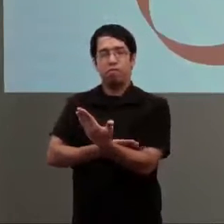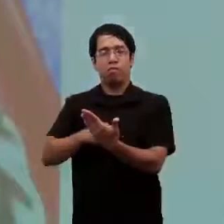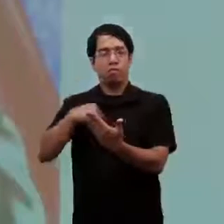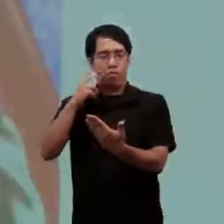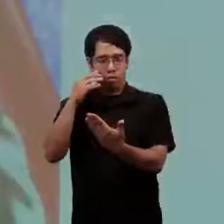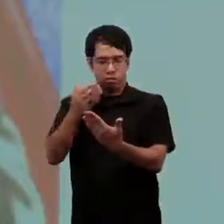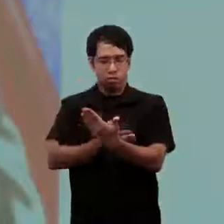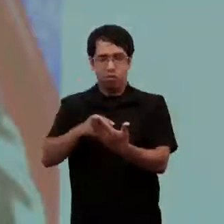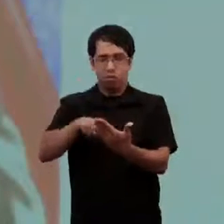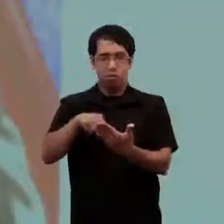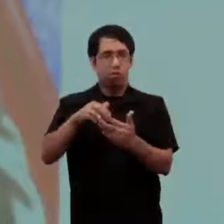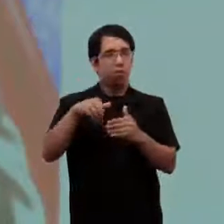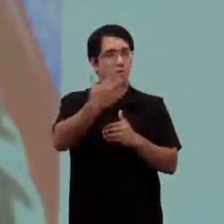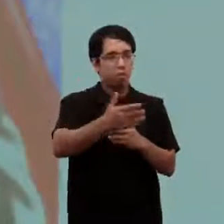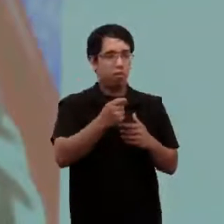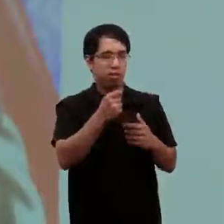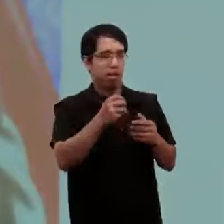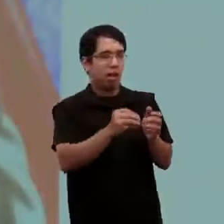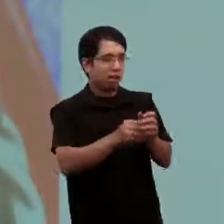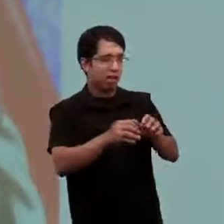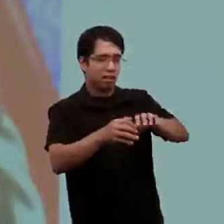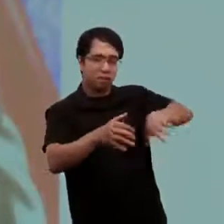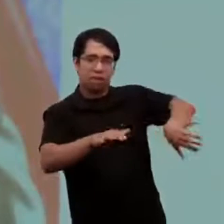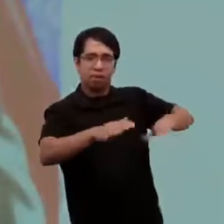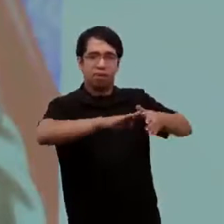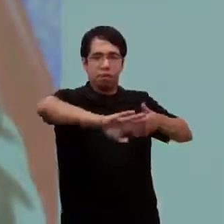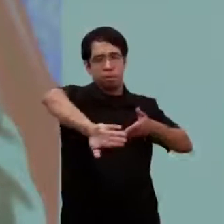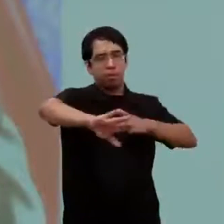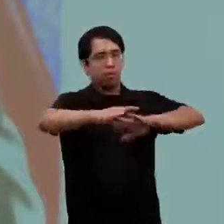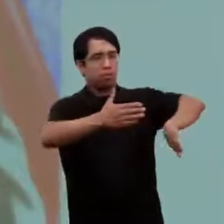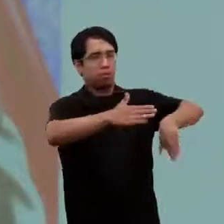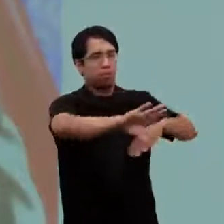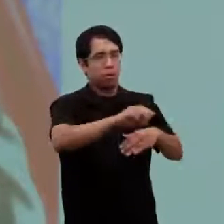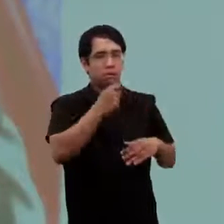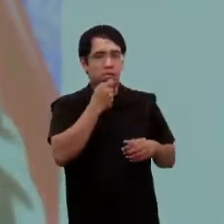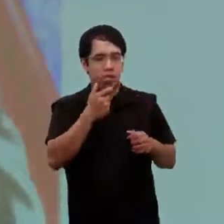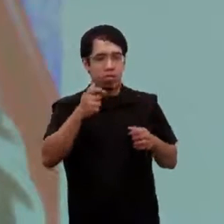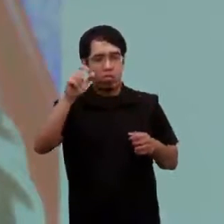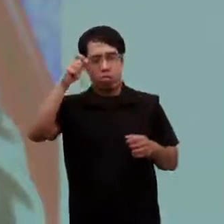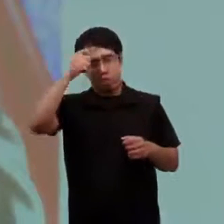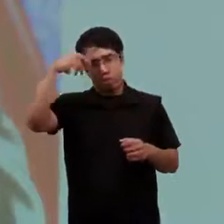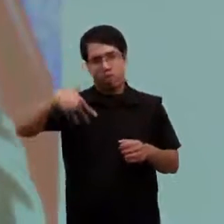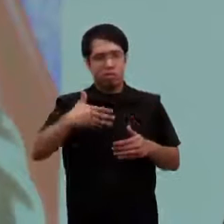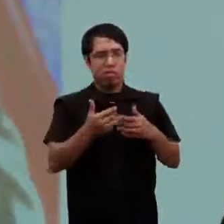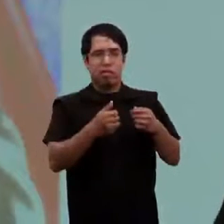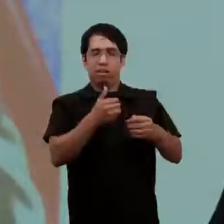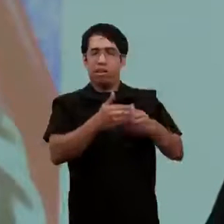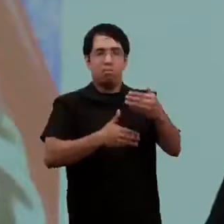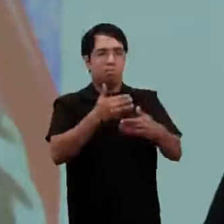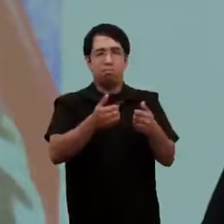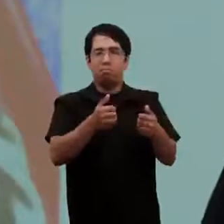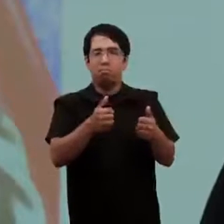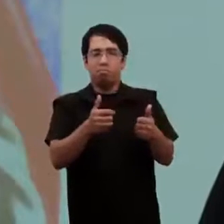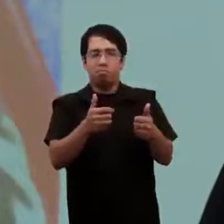muchas acciones aisladas, pero no, diríamos, con la estructura metodológica de lo que implica un